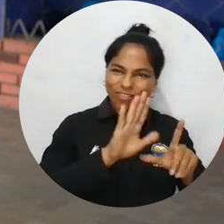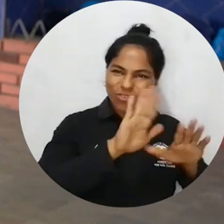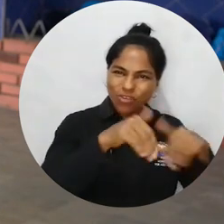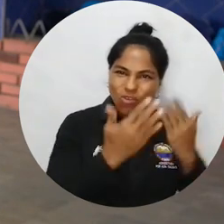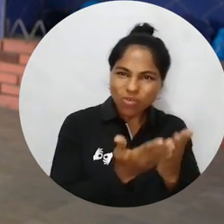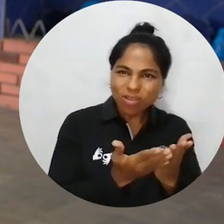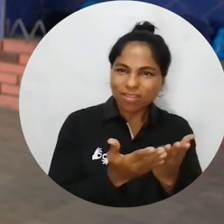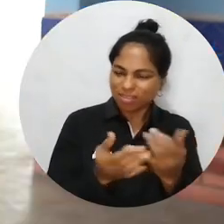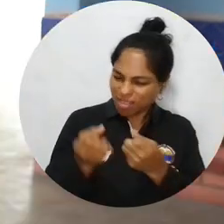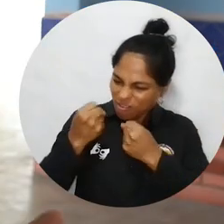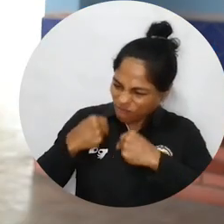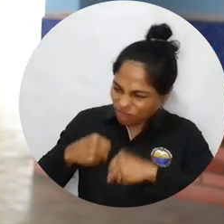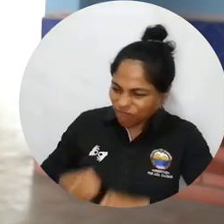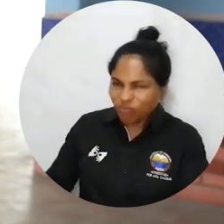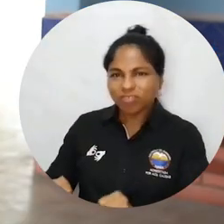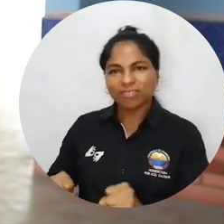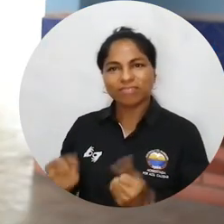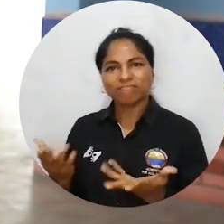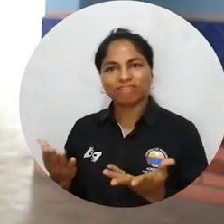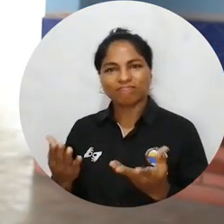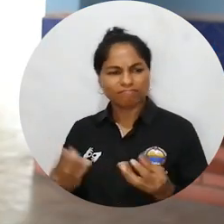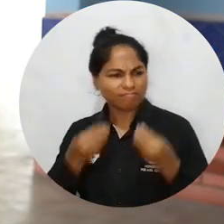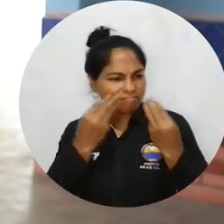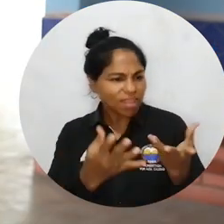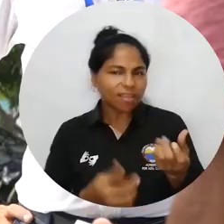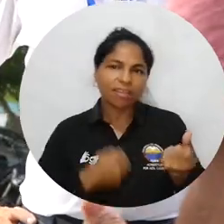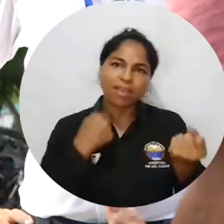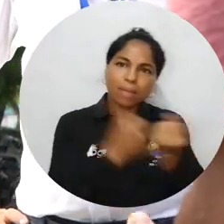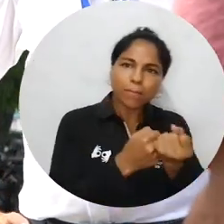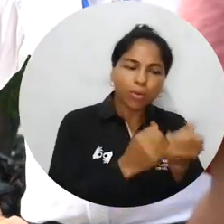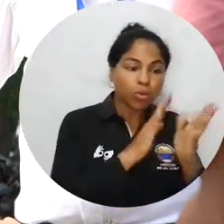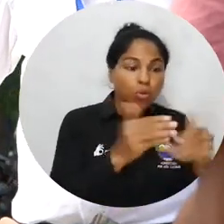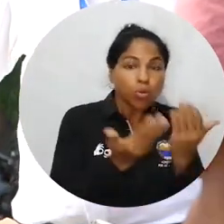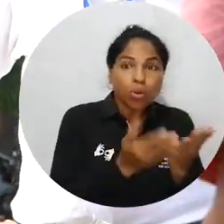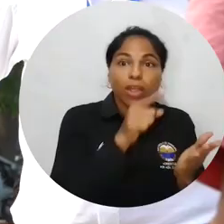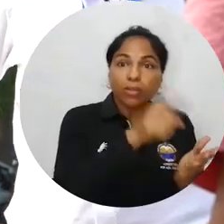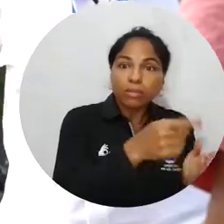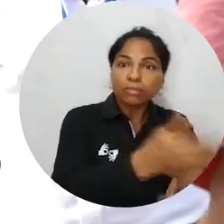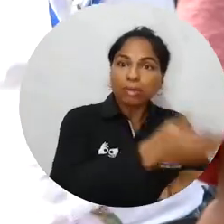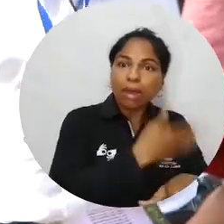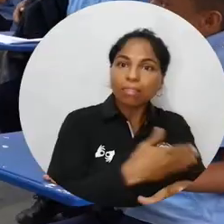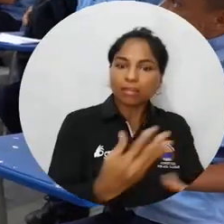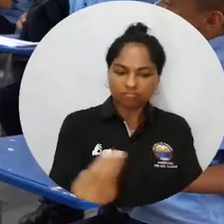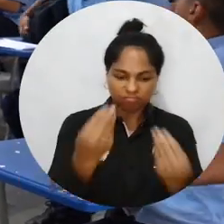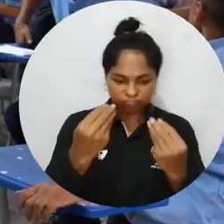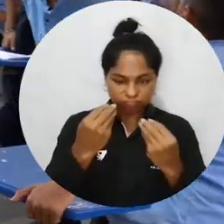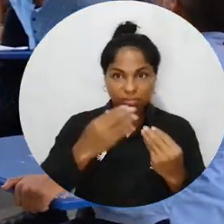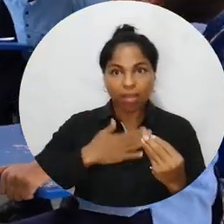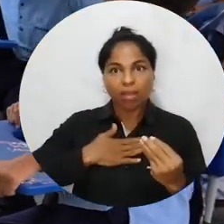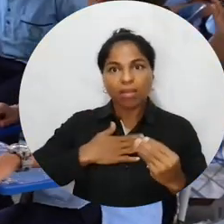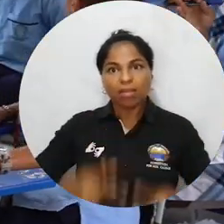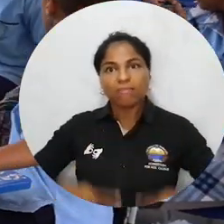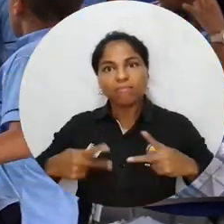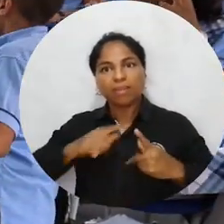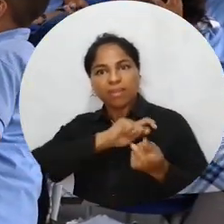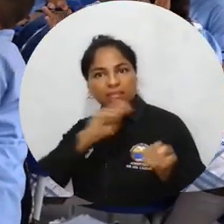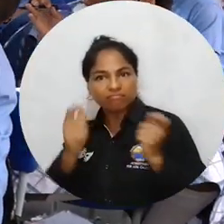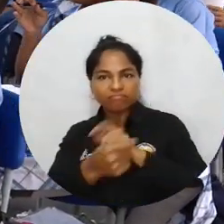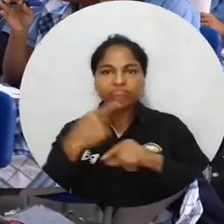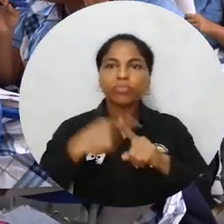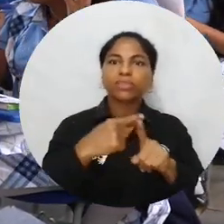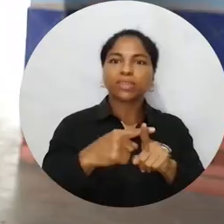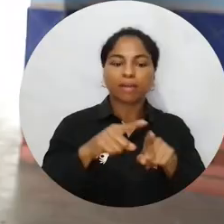Como normalistas, como graduados, vamos a tratar de no solo alzar la voz, sino hacer algo. Hacer algo por el colegio que tanto nos dio, en mi caso,